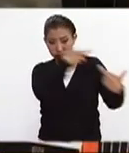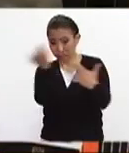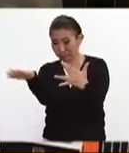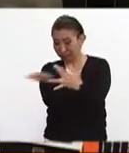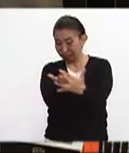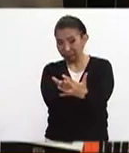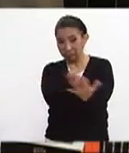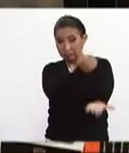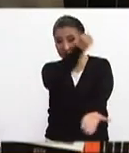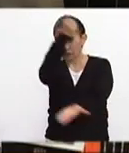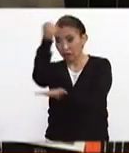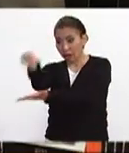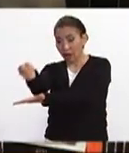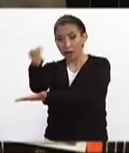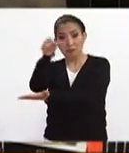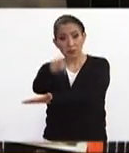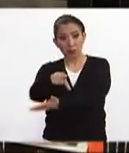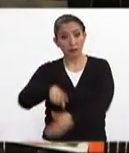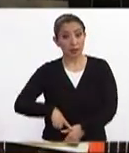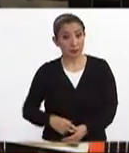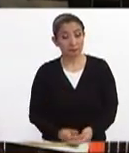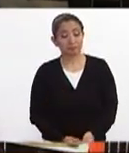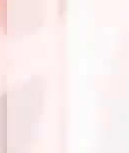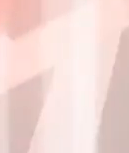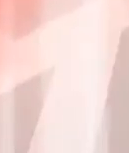los damnificados los recursos que reciben del estado